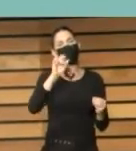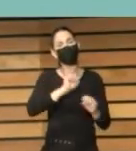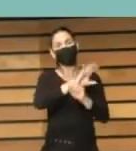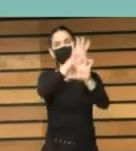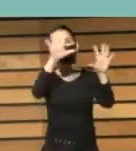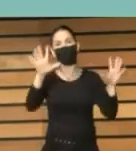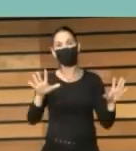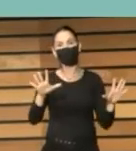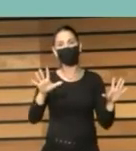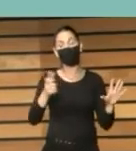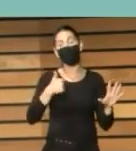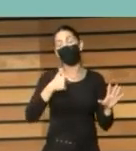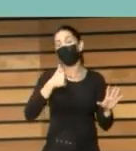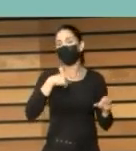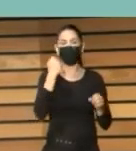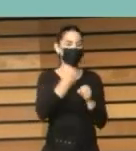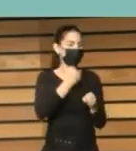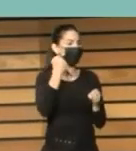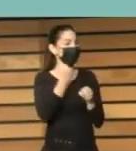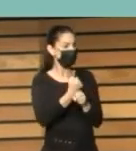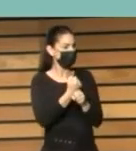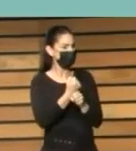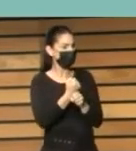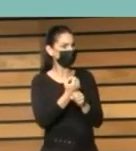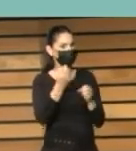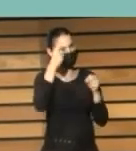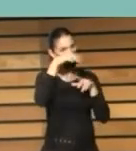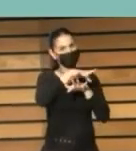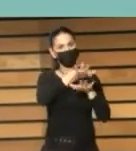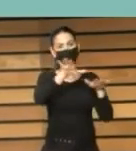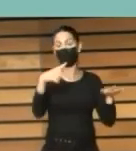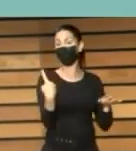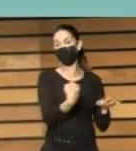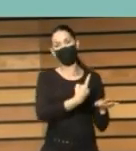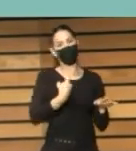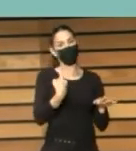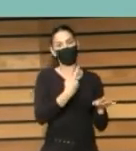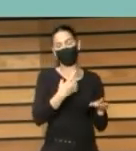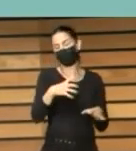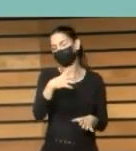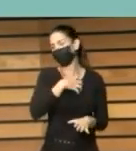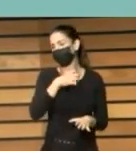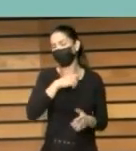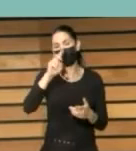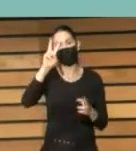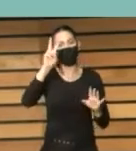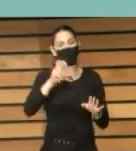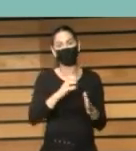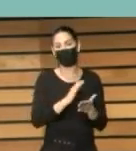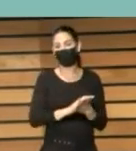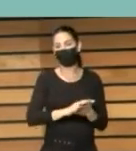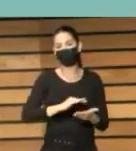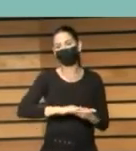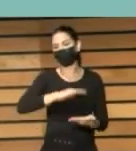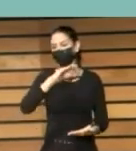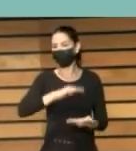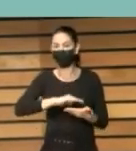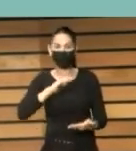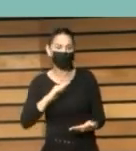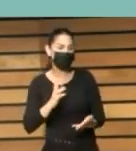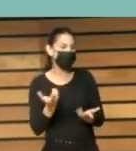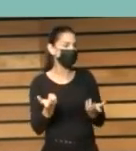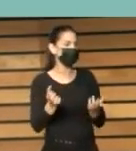esto no podemos hacerlo solos no podemos hacerlo solos por muchas cosas por competencias por capacidades por muchas cosas y